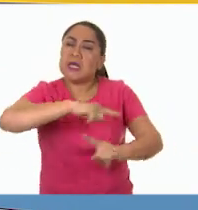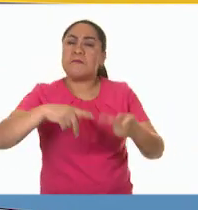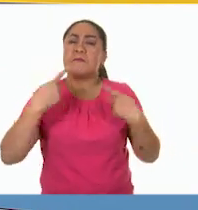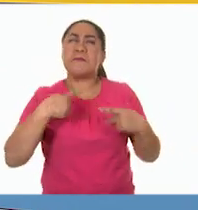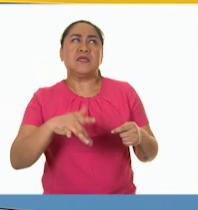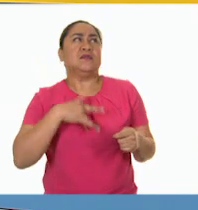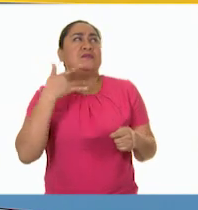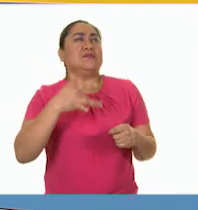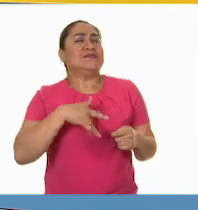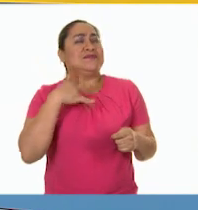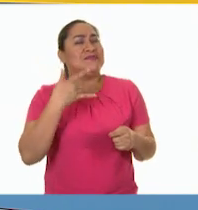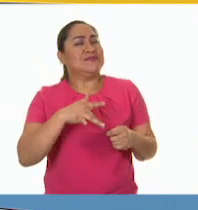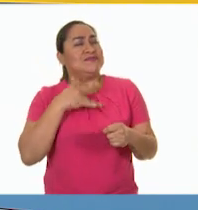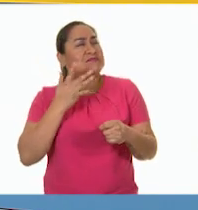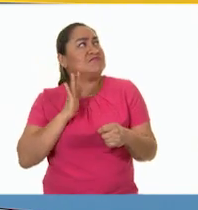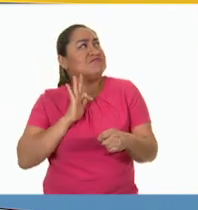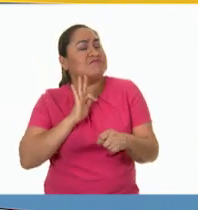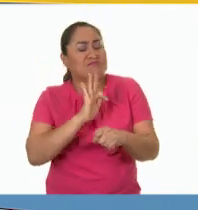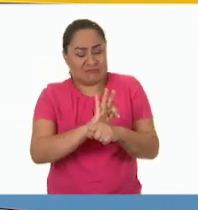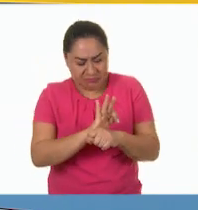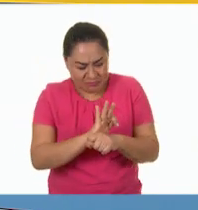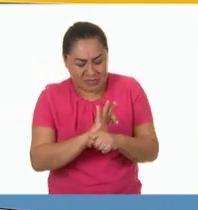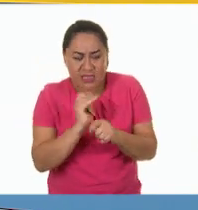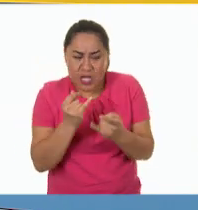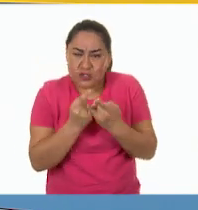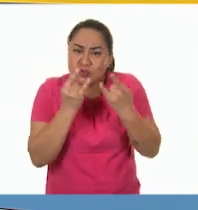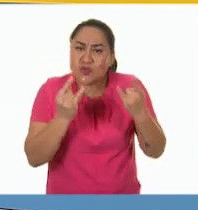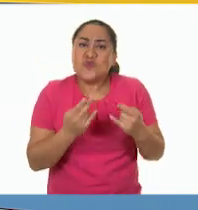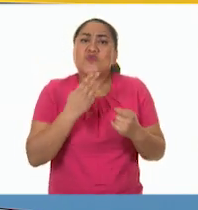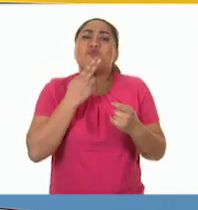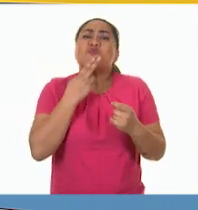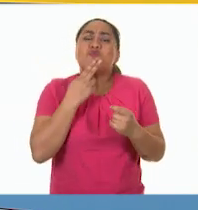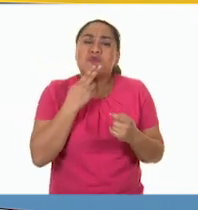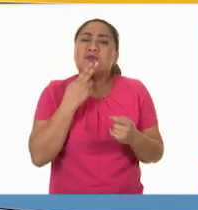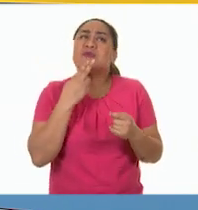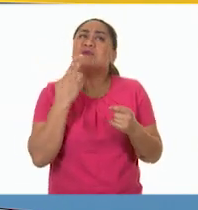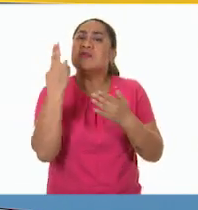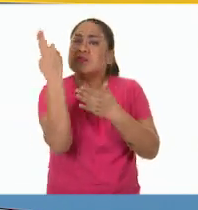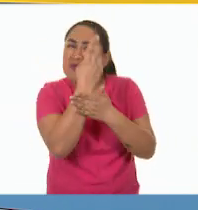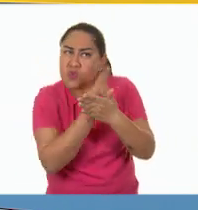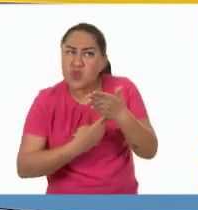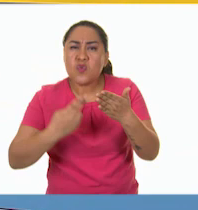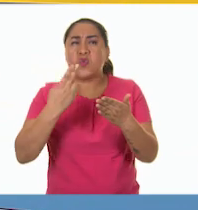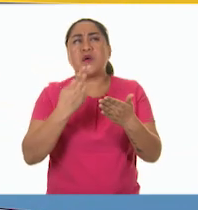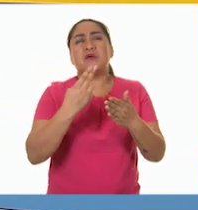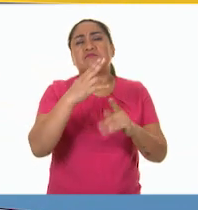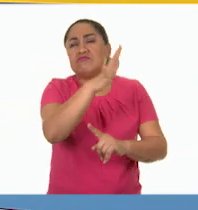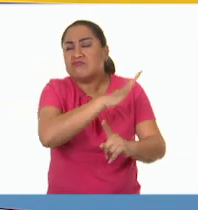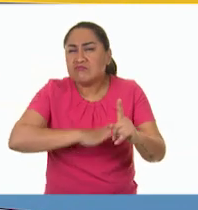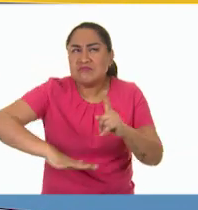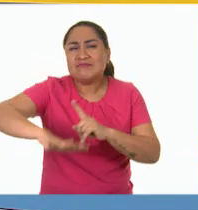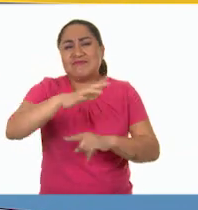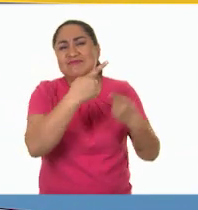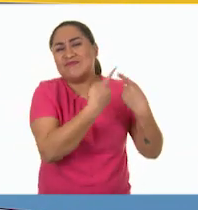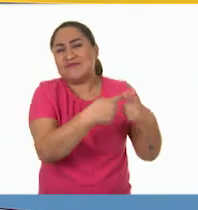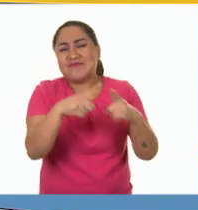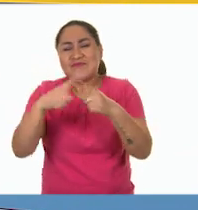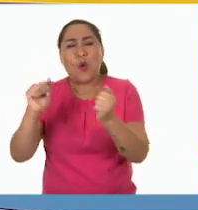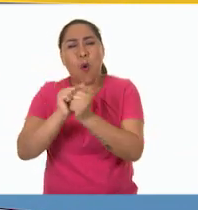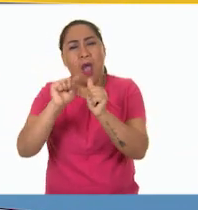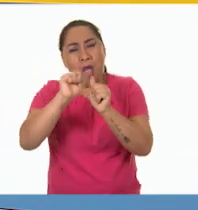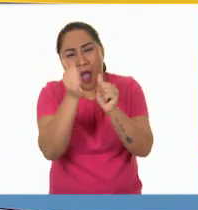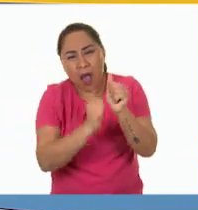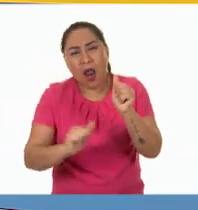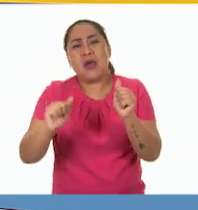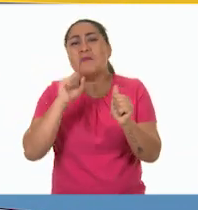nacionalista, que los hiciera identificarse con la historia, con los símbolos, con los paisajes que se representaban en el arte y en el